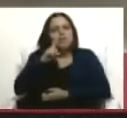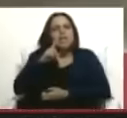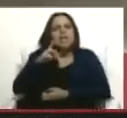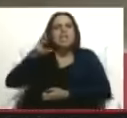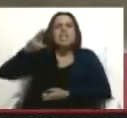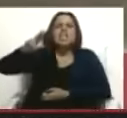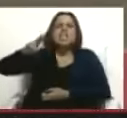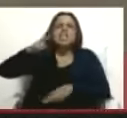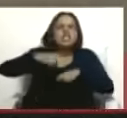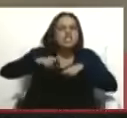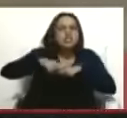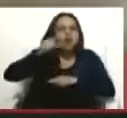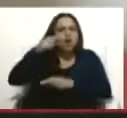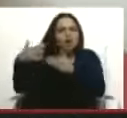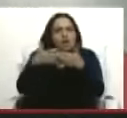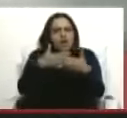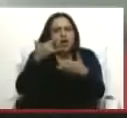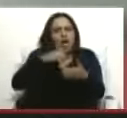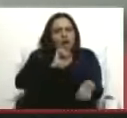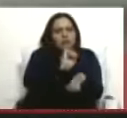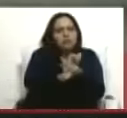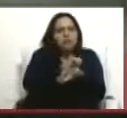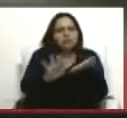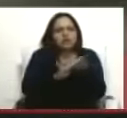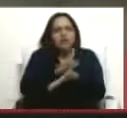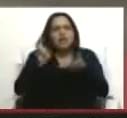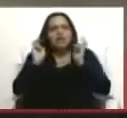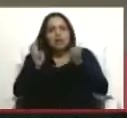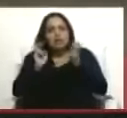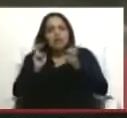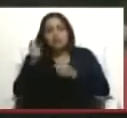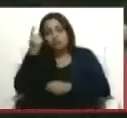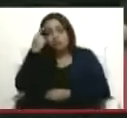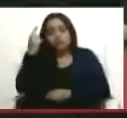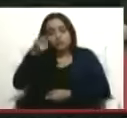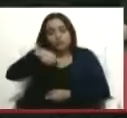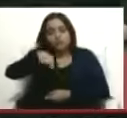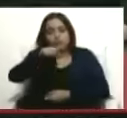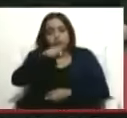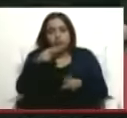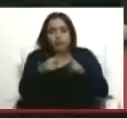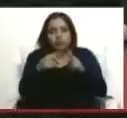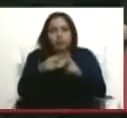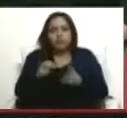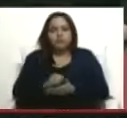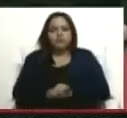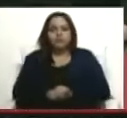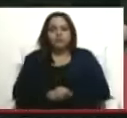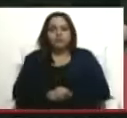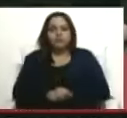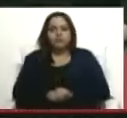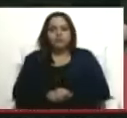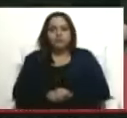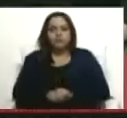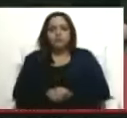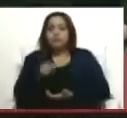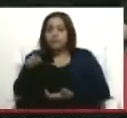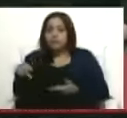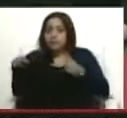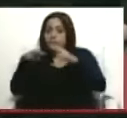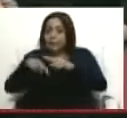que estaban detenidos por el tema de lo que ya sabemos. En este caso se estaba investigando